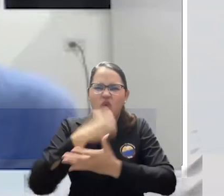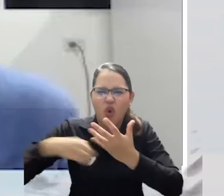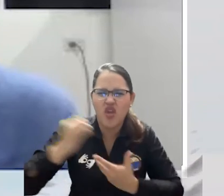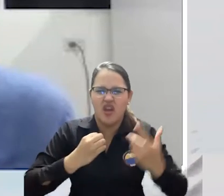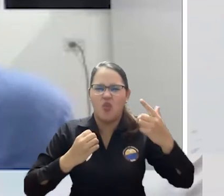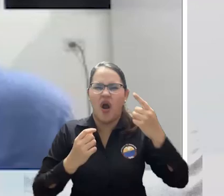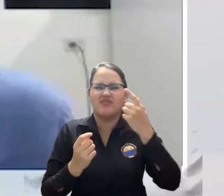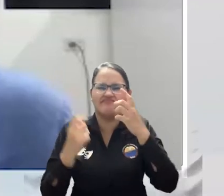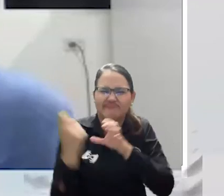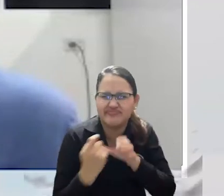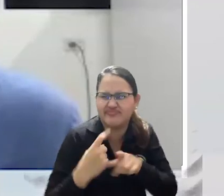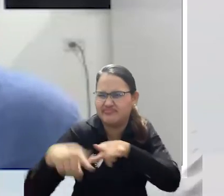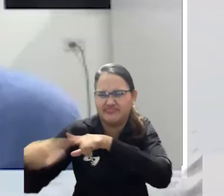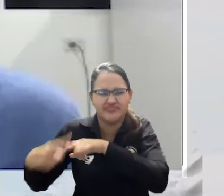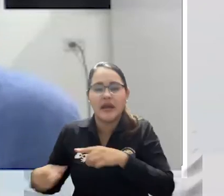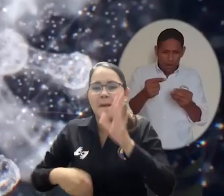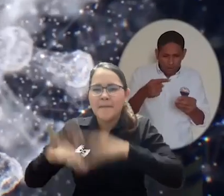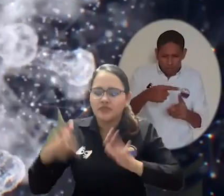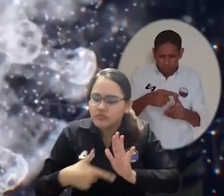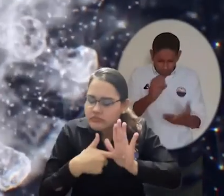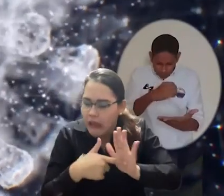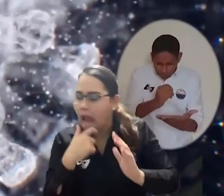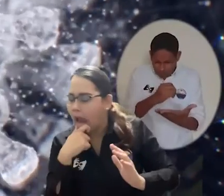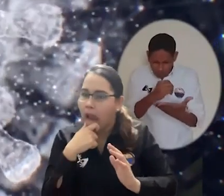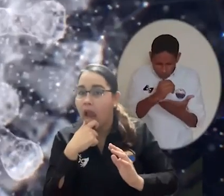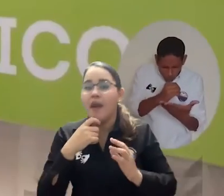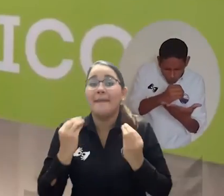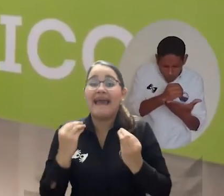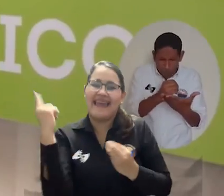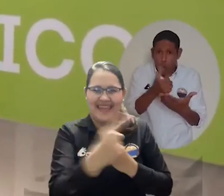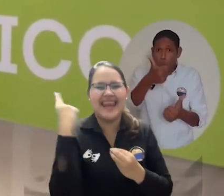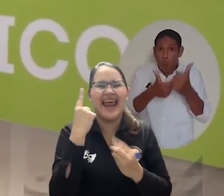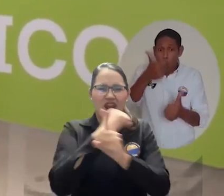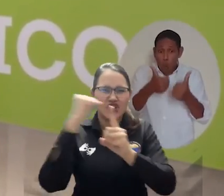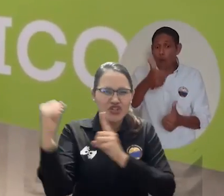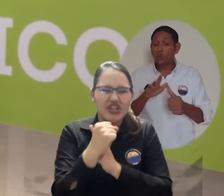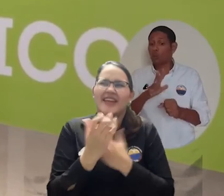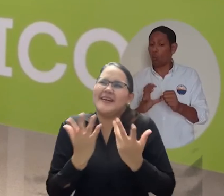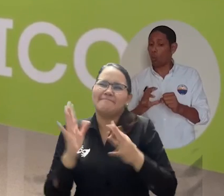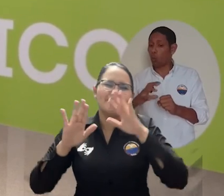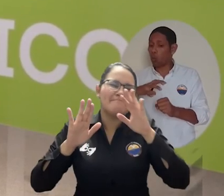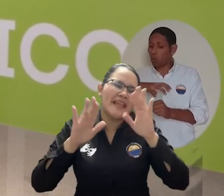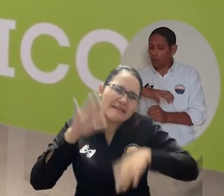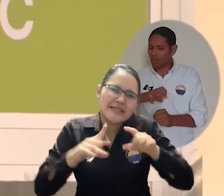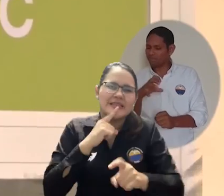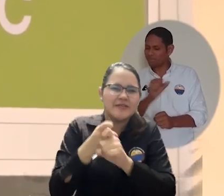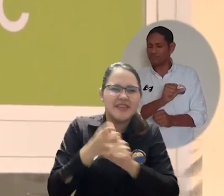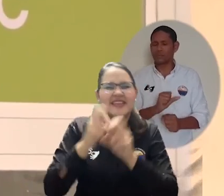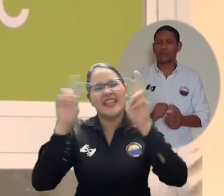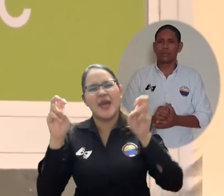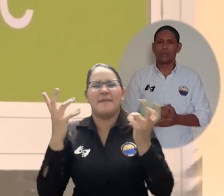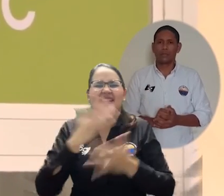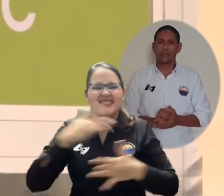principalmente con la idea de responder a problemáticas en diferentes sectores, como el sector de la salud humana.